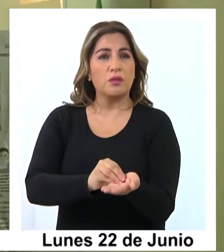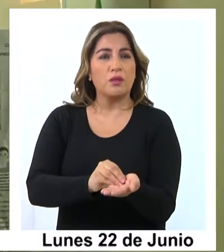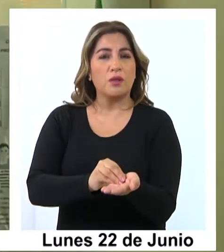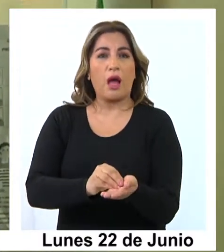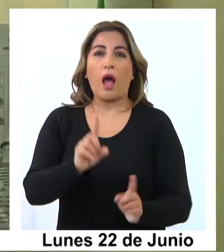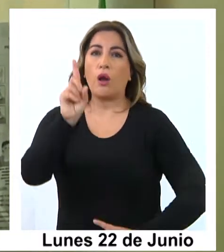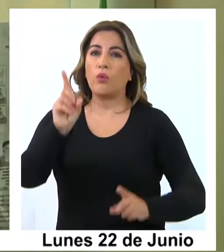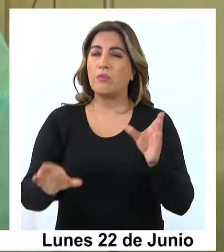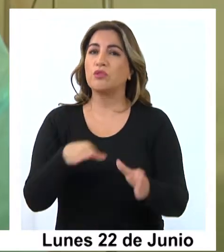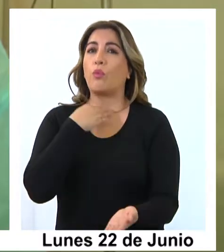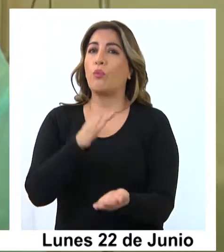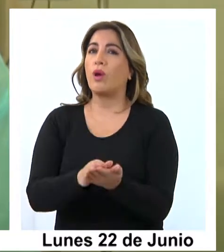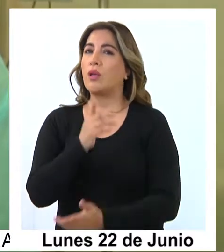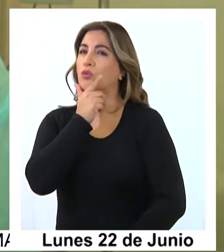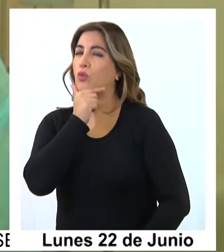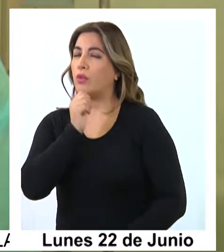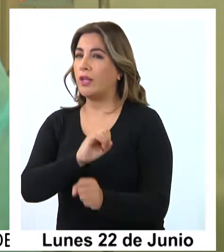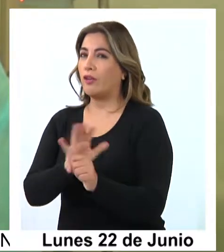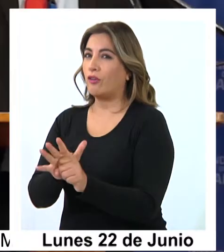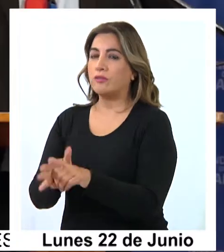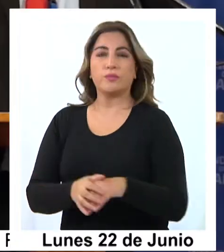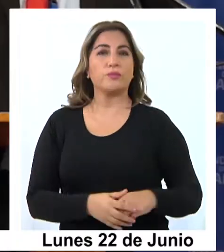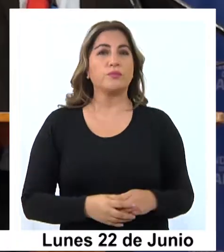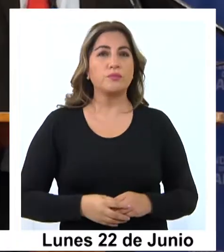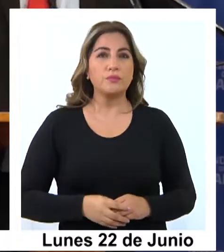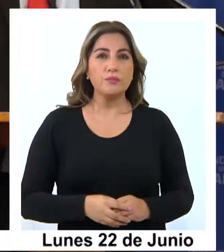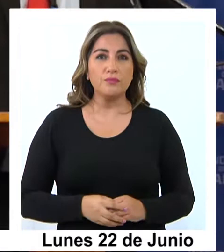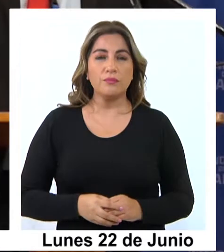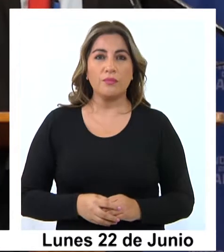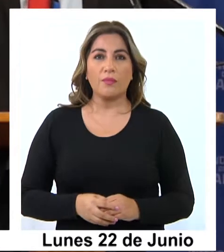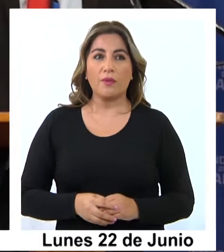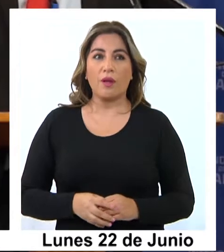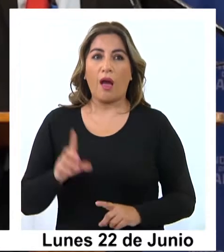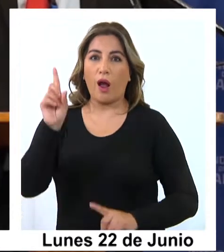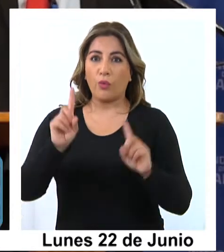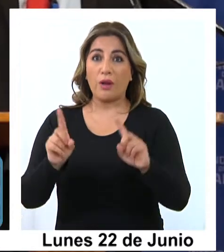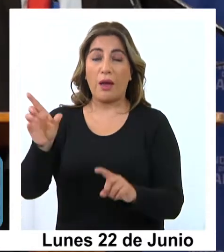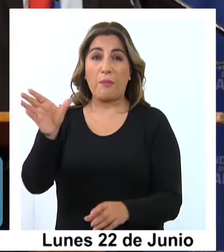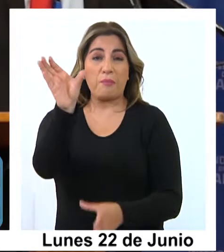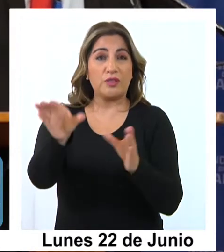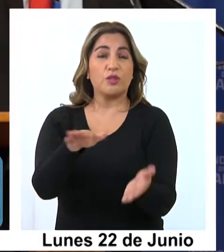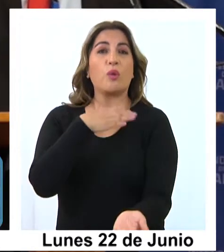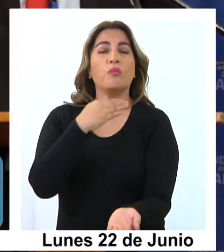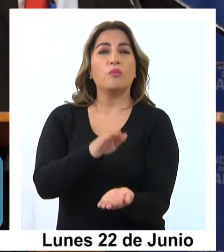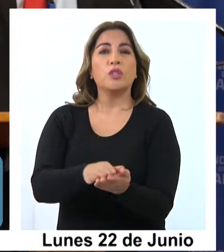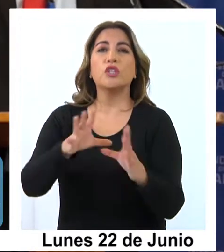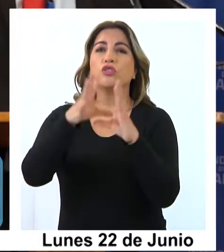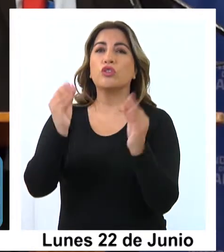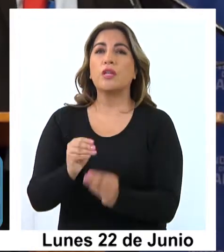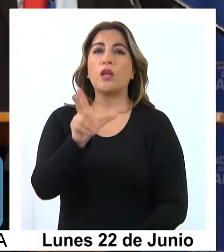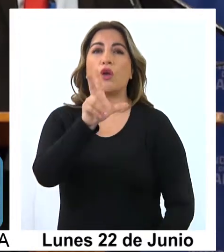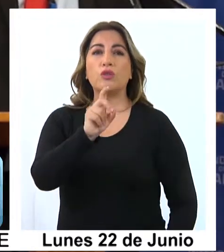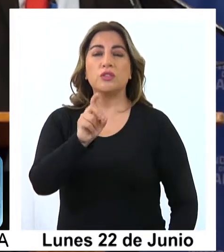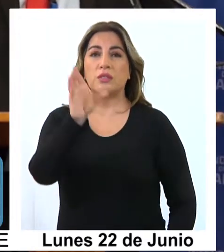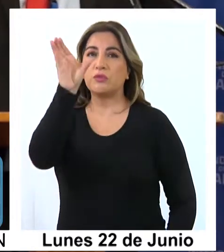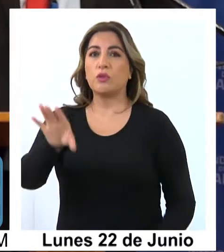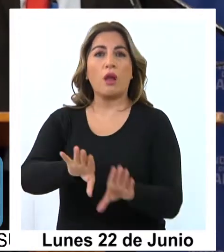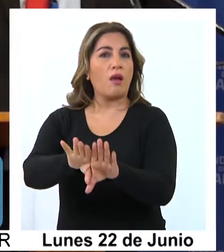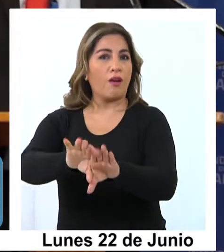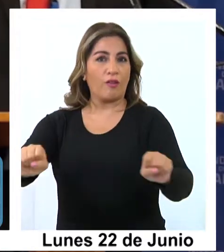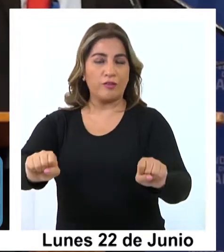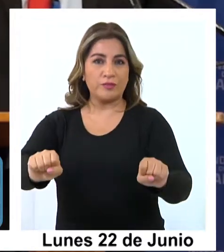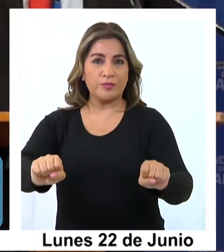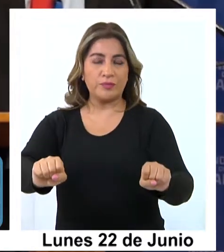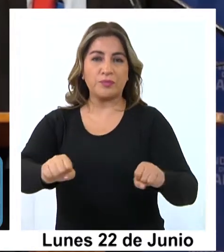sospechosas de COVID. Tenemos como casos fallecidos un total de 80 casos confirmados,